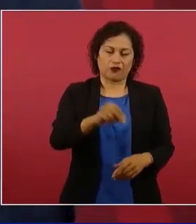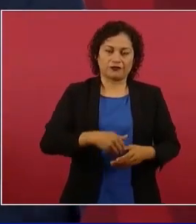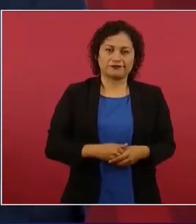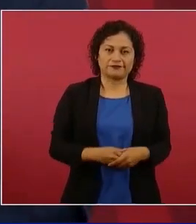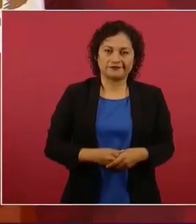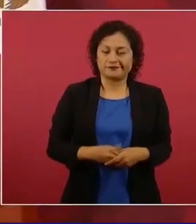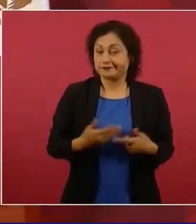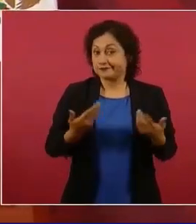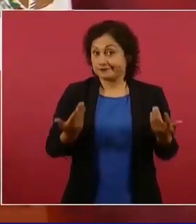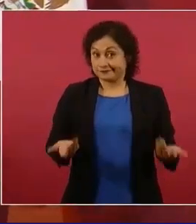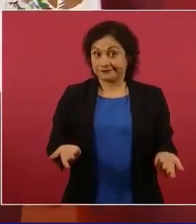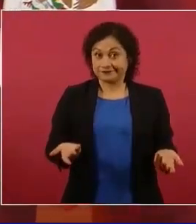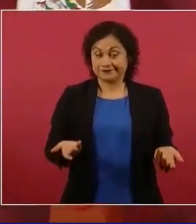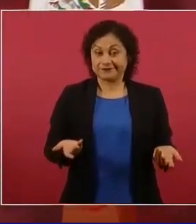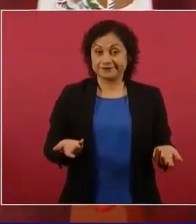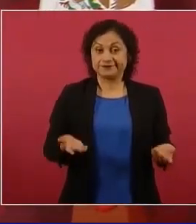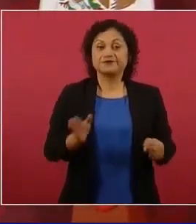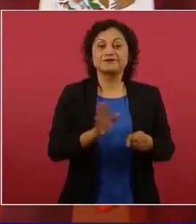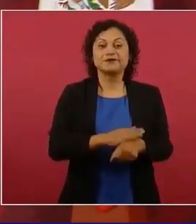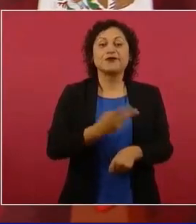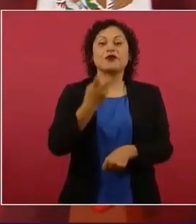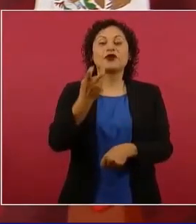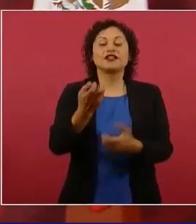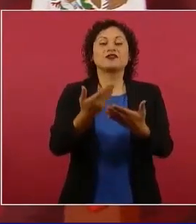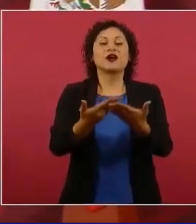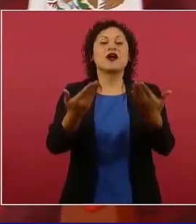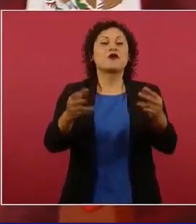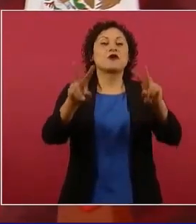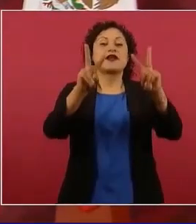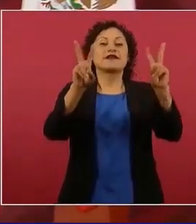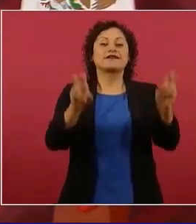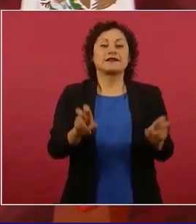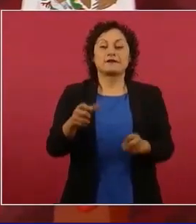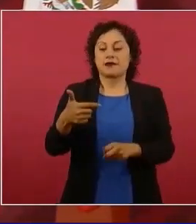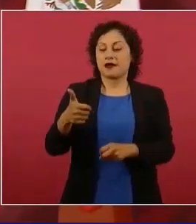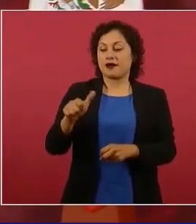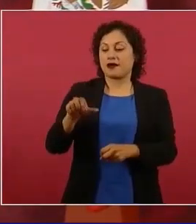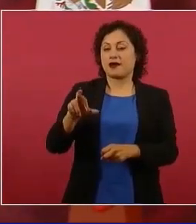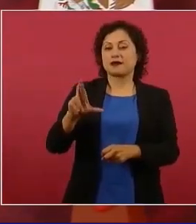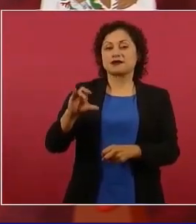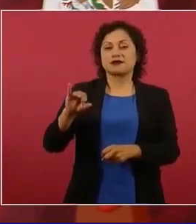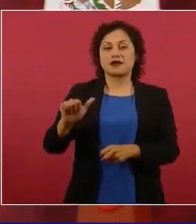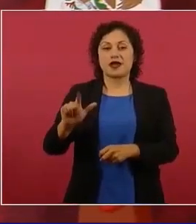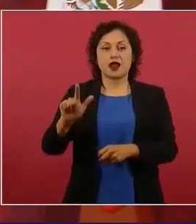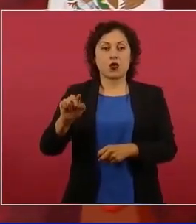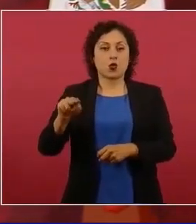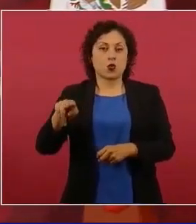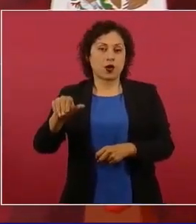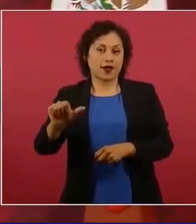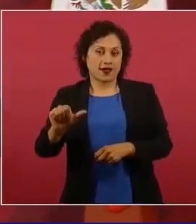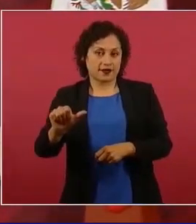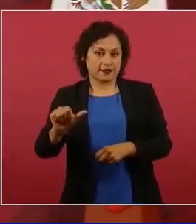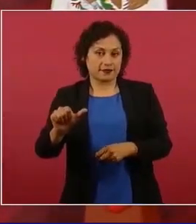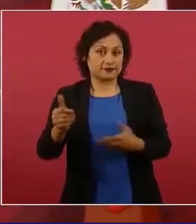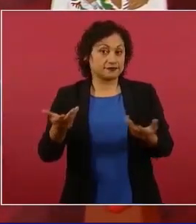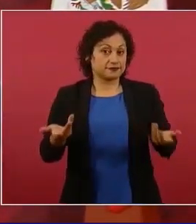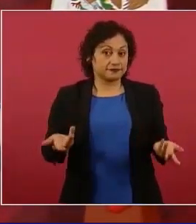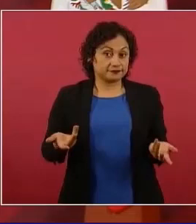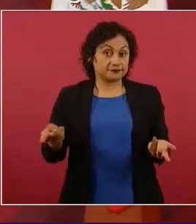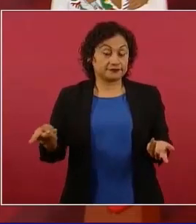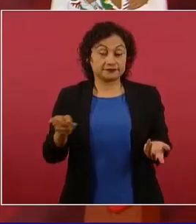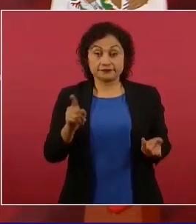ahora con lo de García Luna se ha quedado